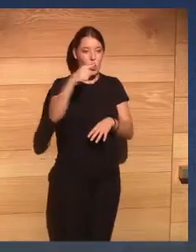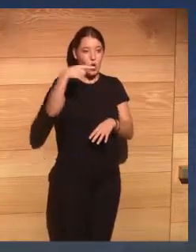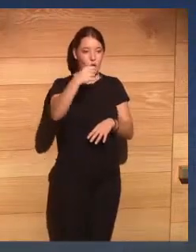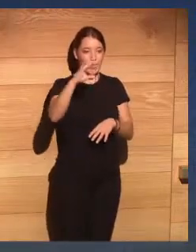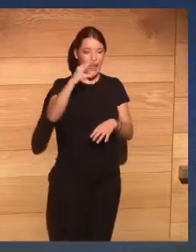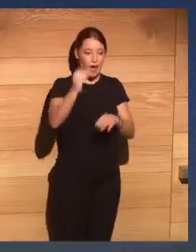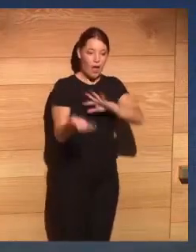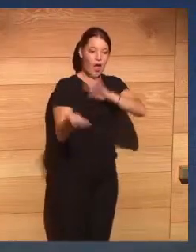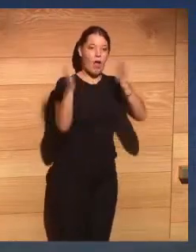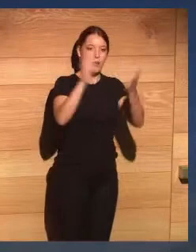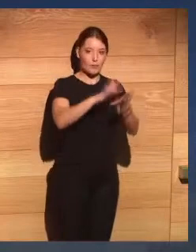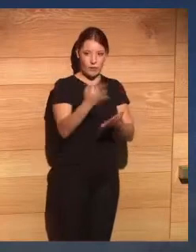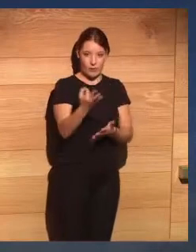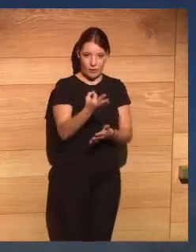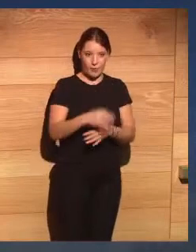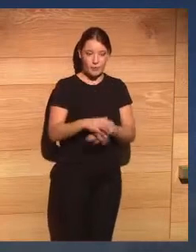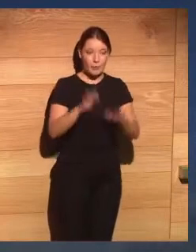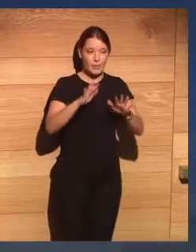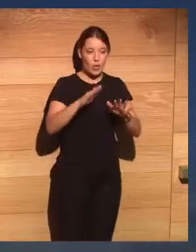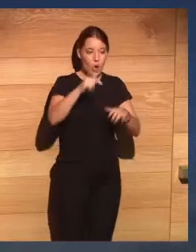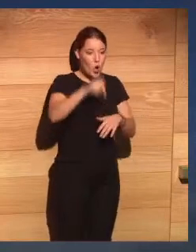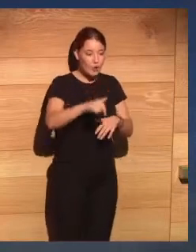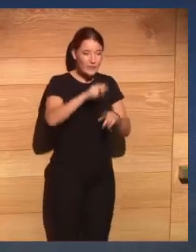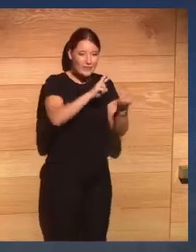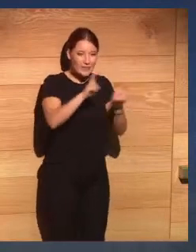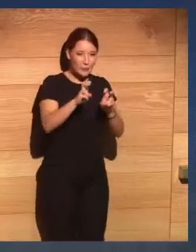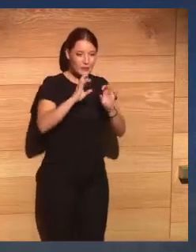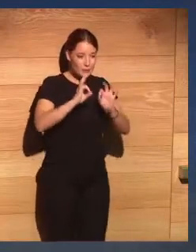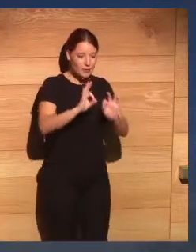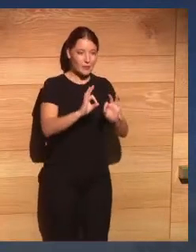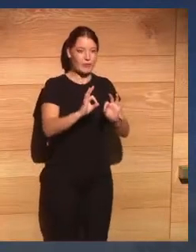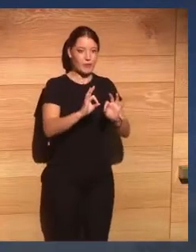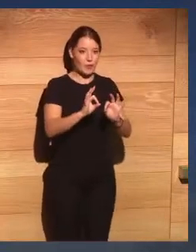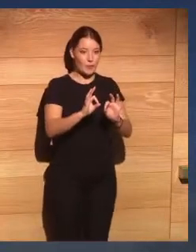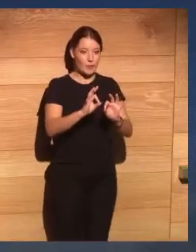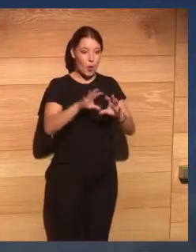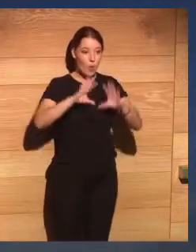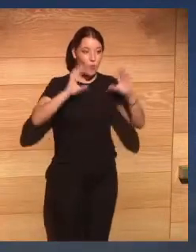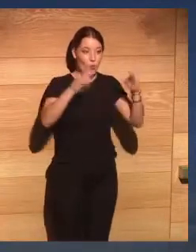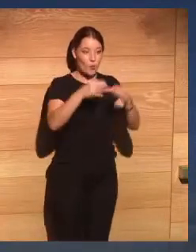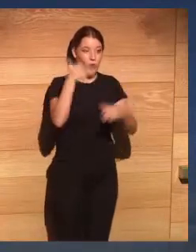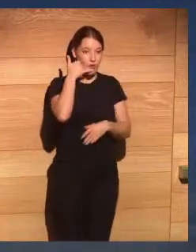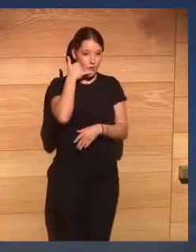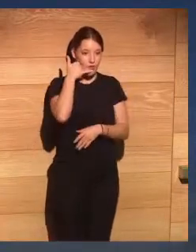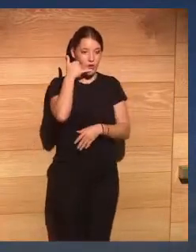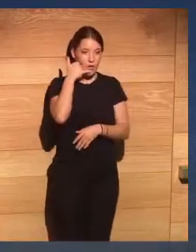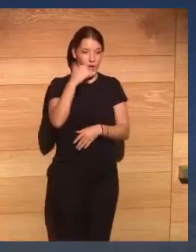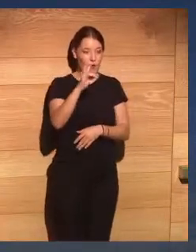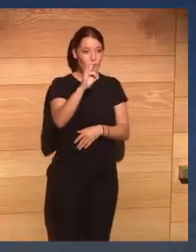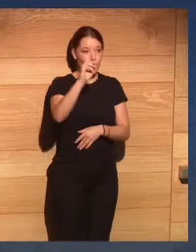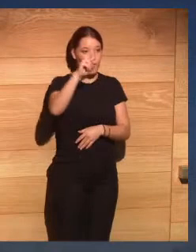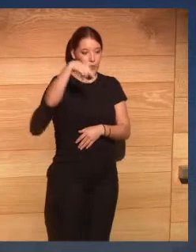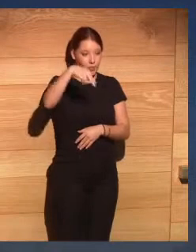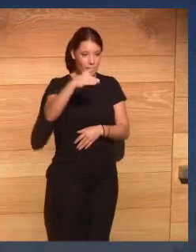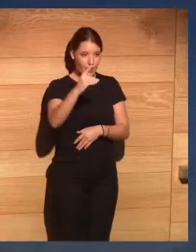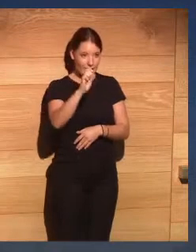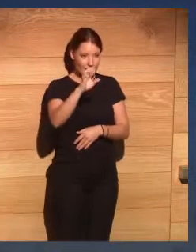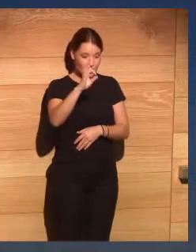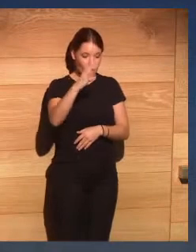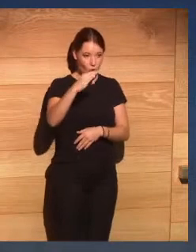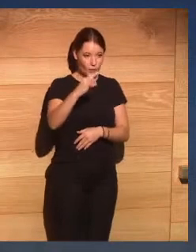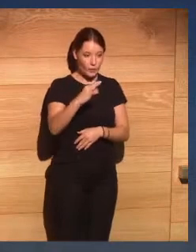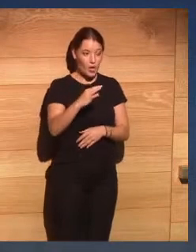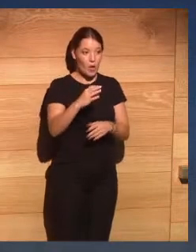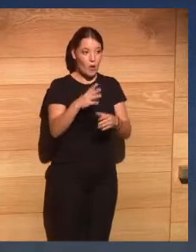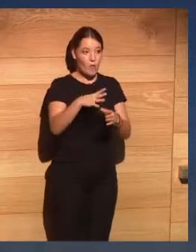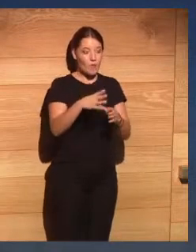en línea con lo que nos ocupa hoy ya también desde el grupo telefónica fundesco que era la fundación de telefónica